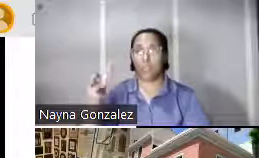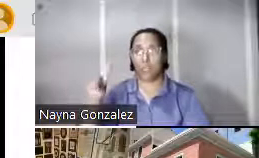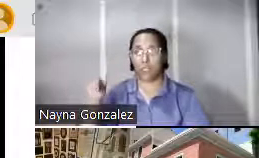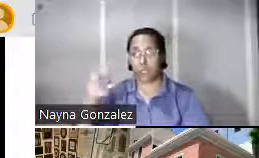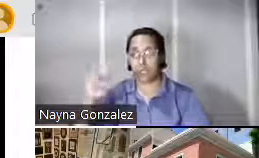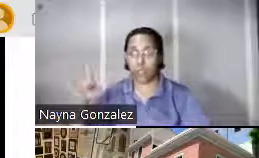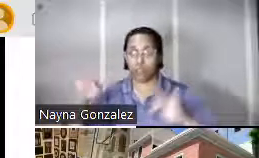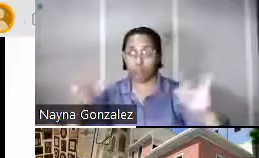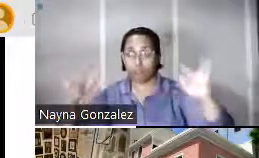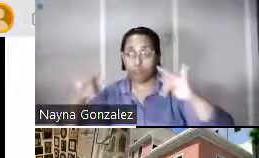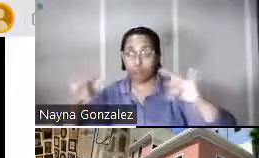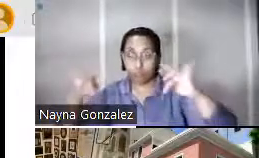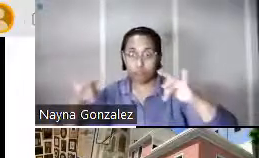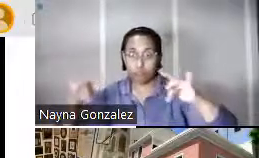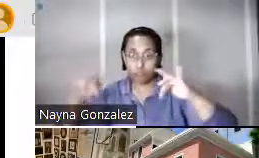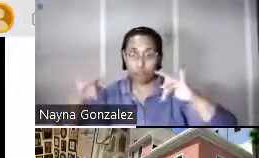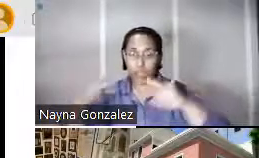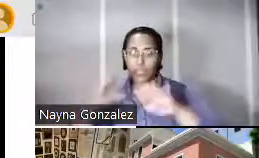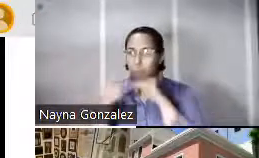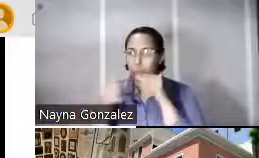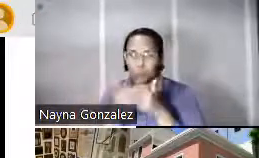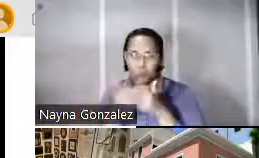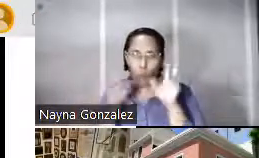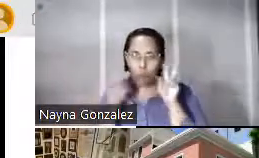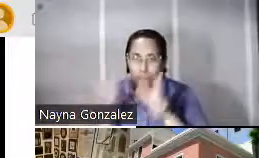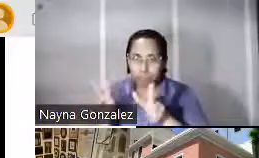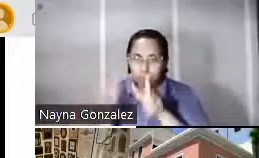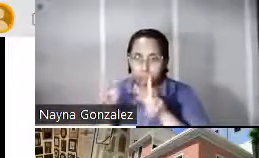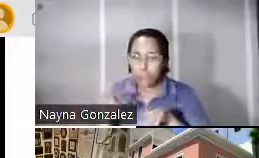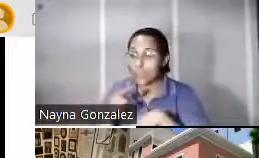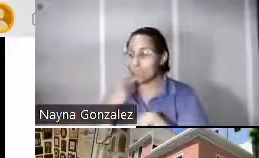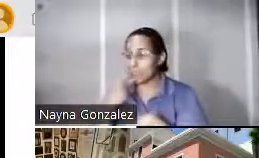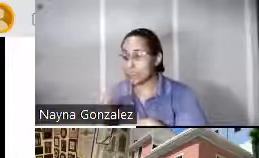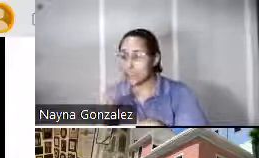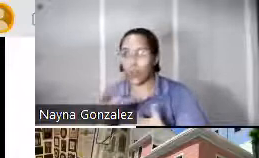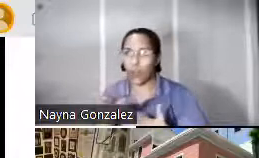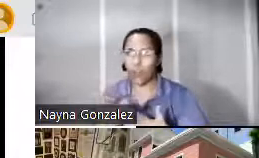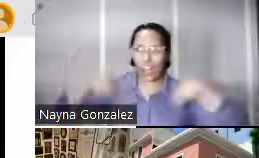y ahí pues está todo el mundo pendiente que está diciendo que es la que hay